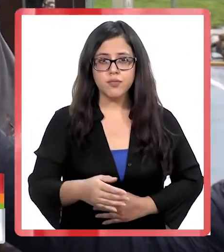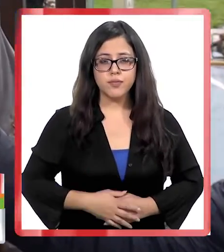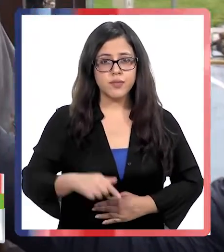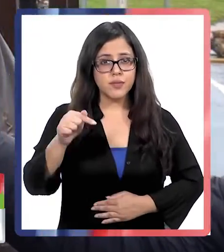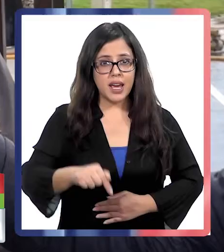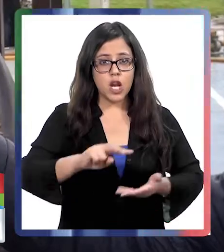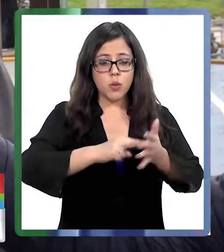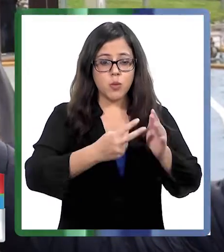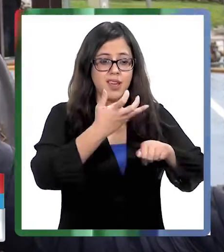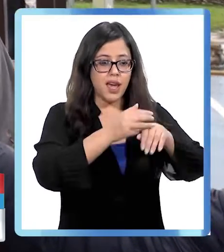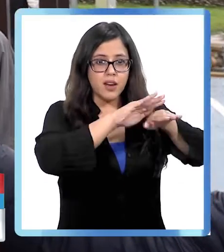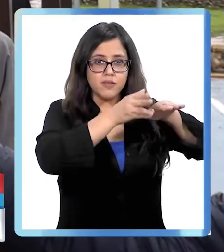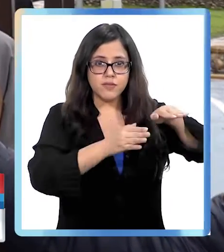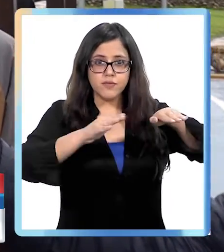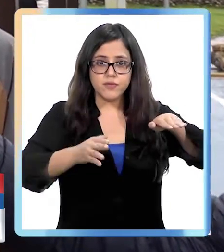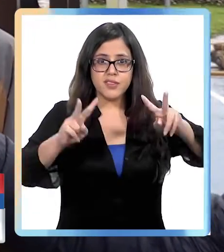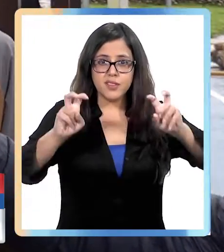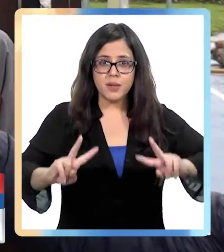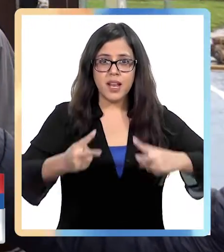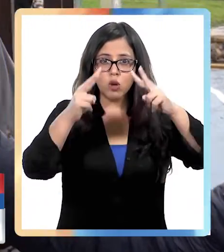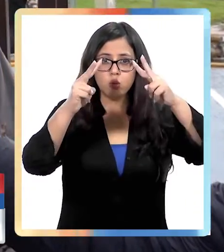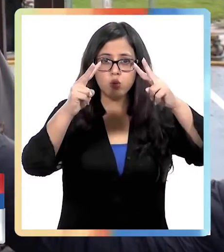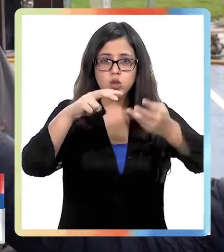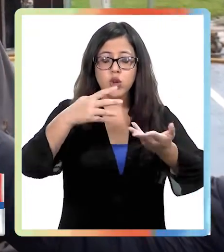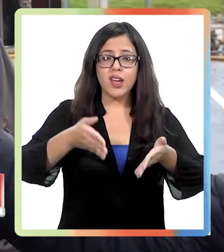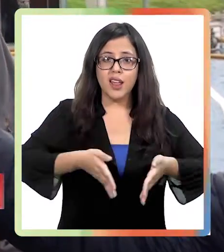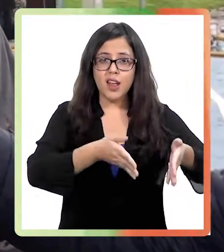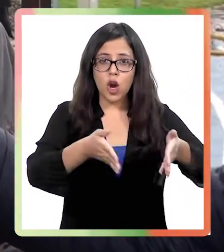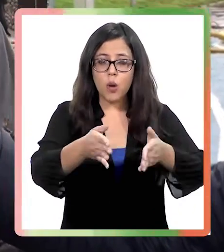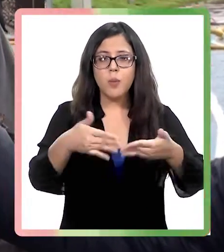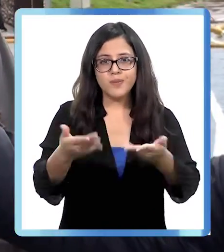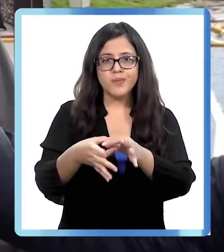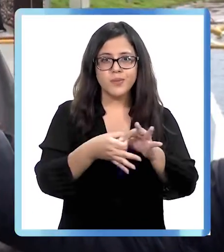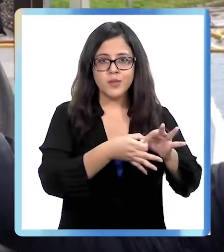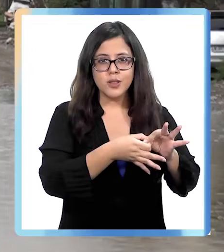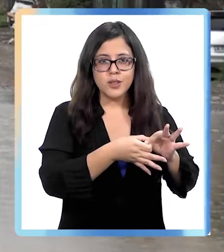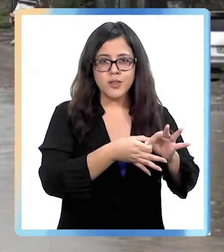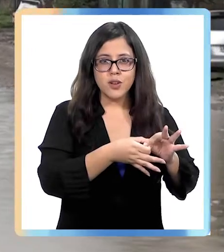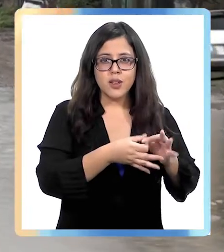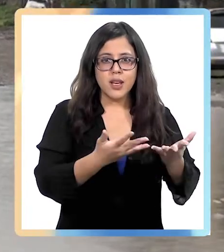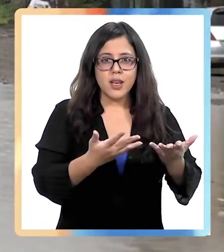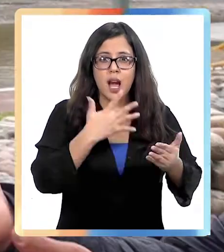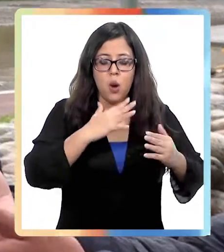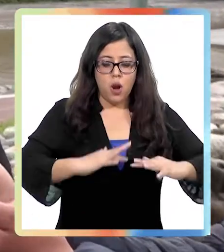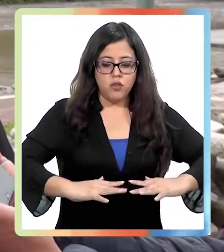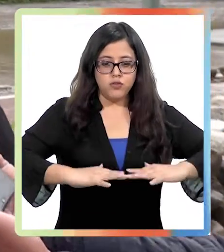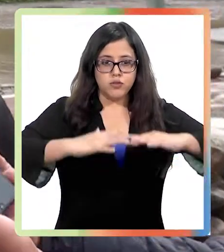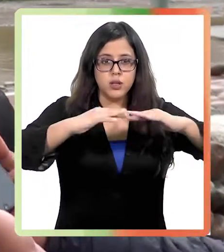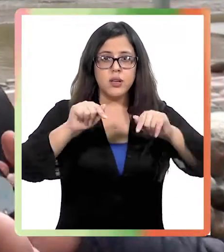desniveles que tiene la construcción de la costanera es lo que ha provocado el que se acumulen las aguas.